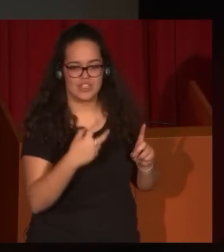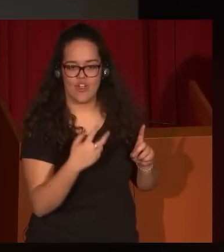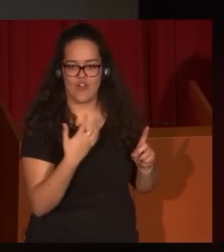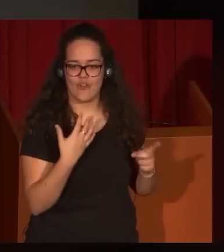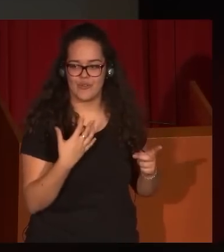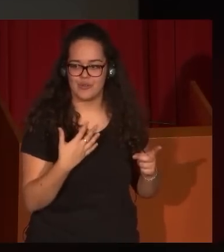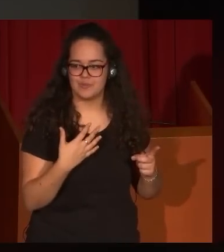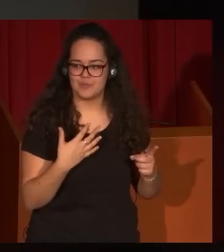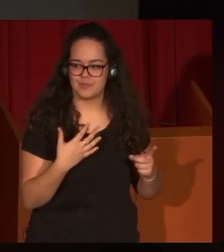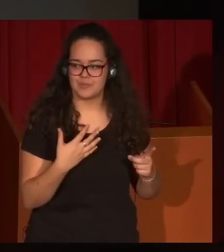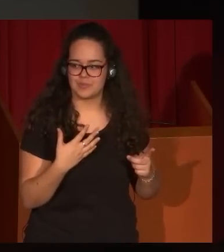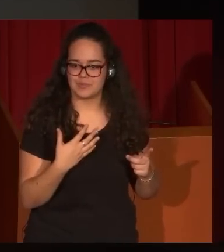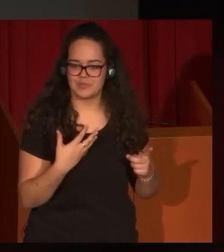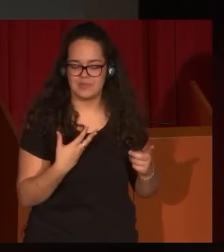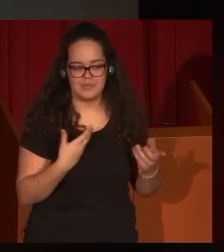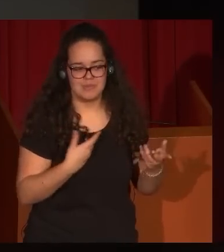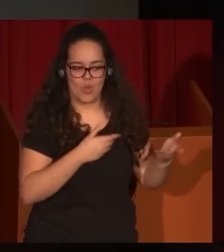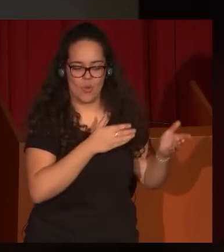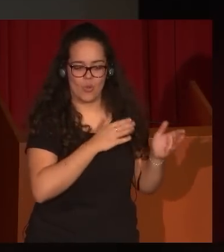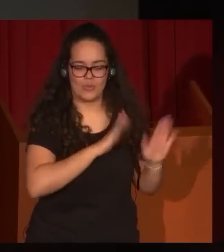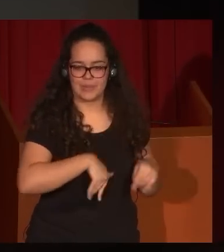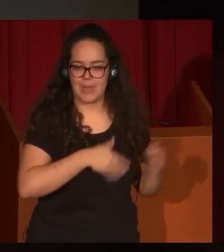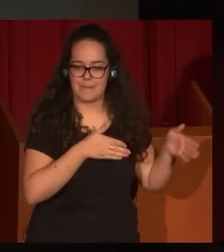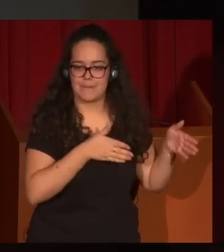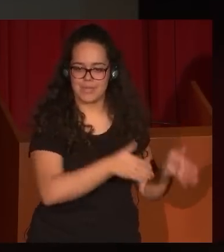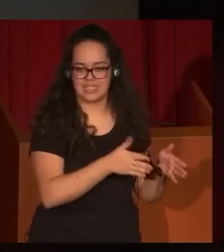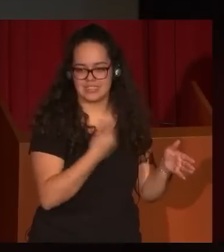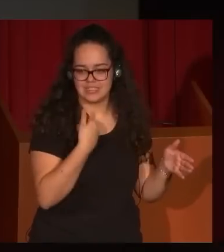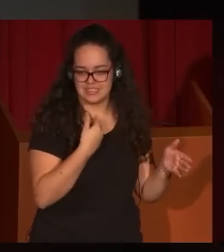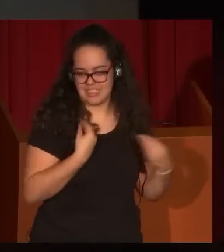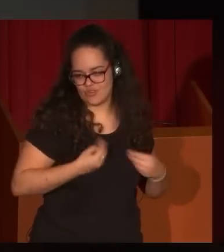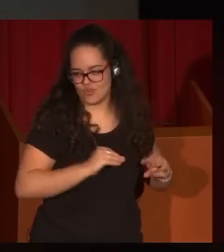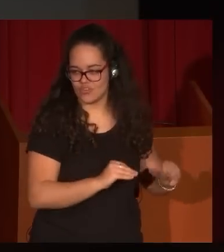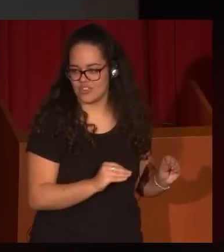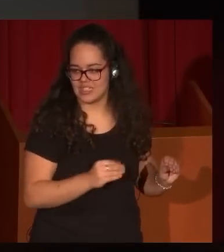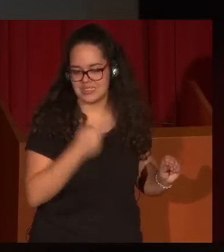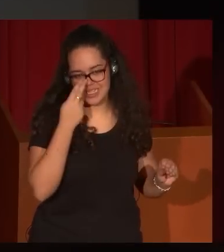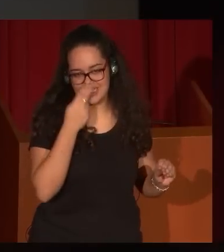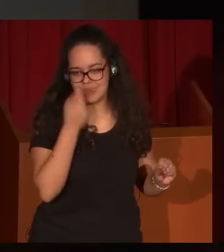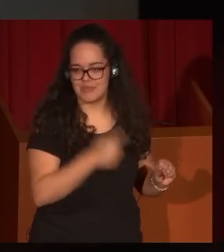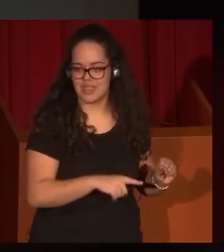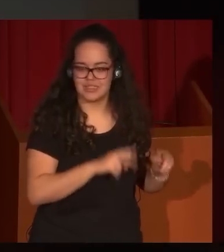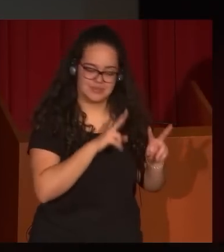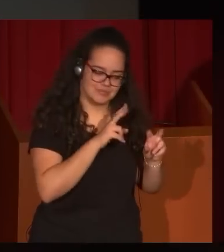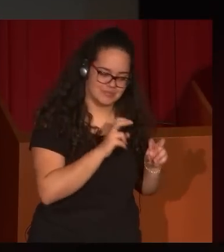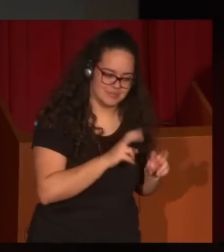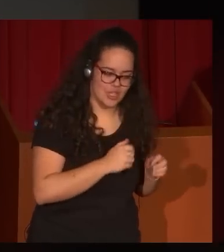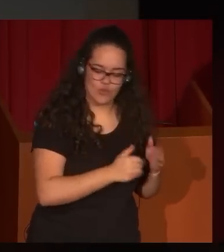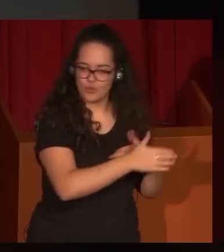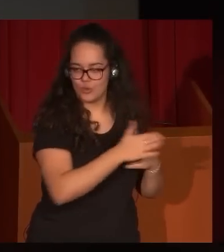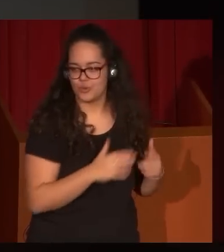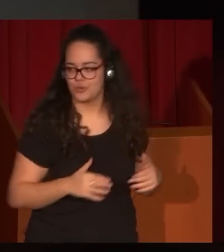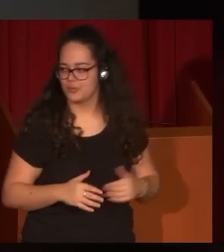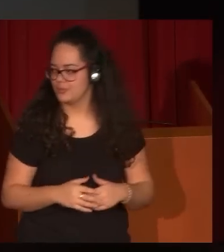republicana de la última parte de la vida de Eugenio Lucas es algo también interesante para desentrañar en el futuro.